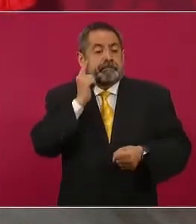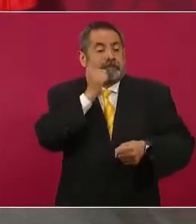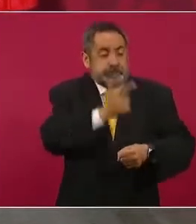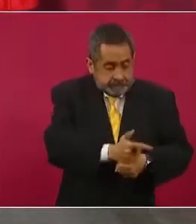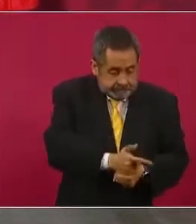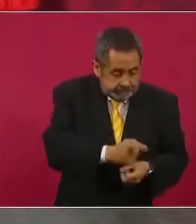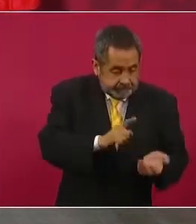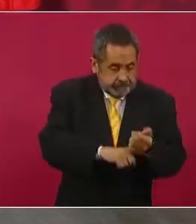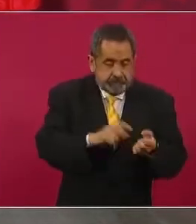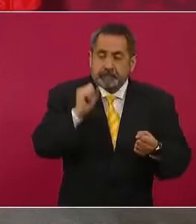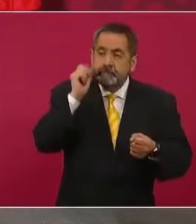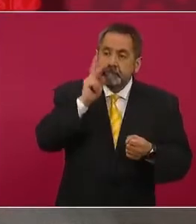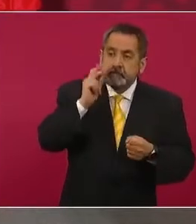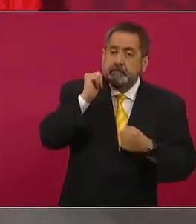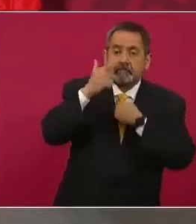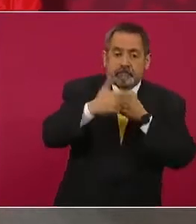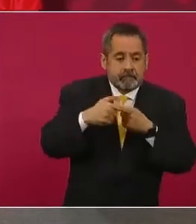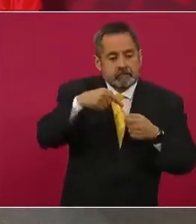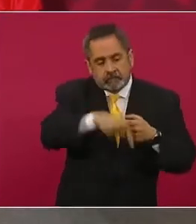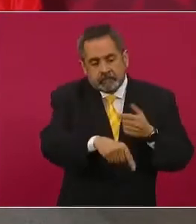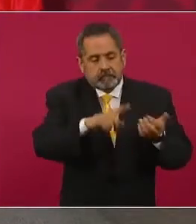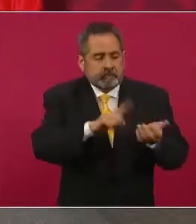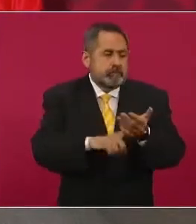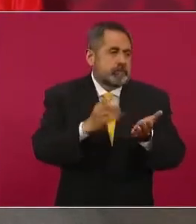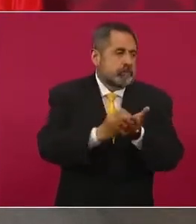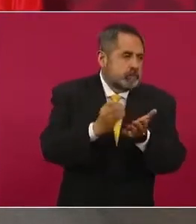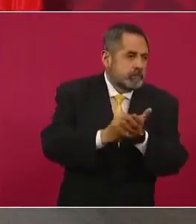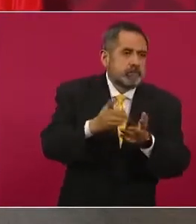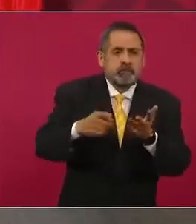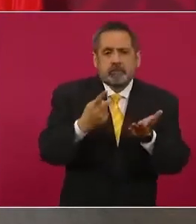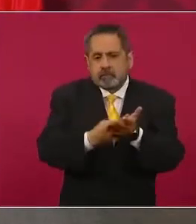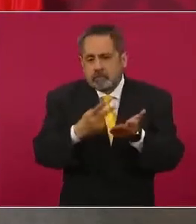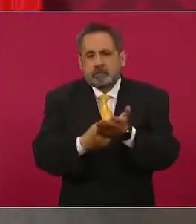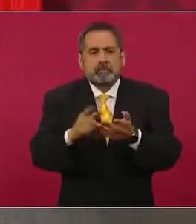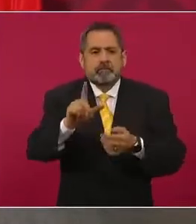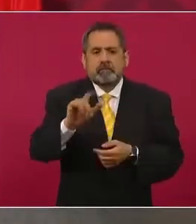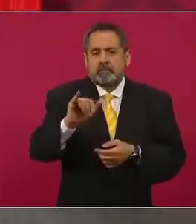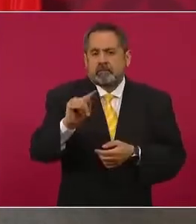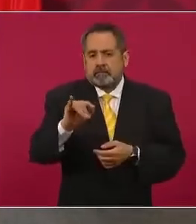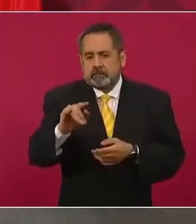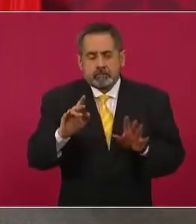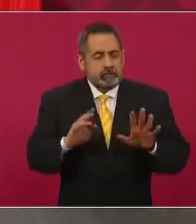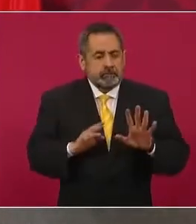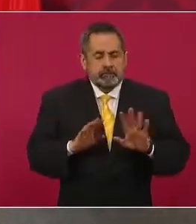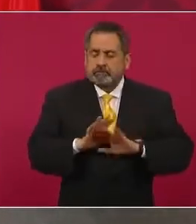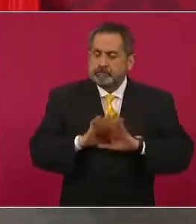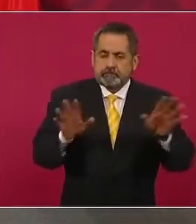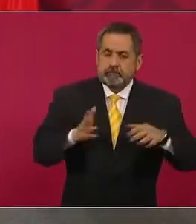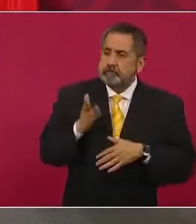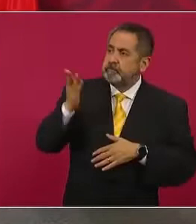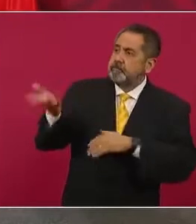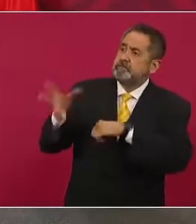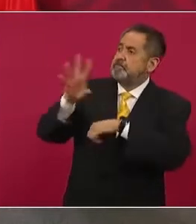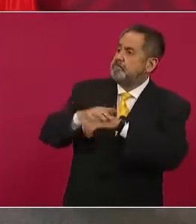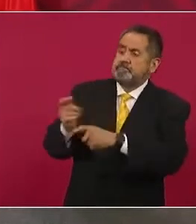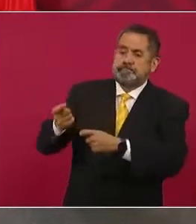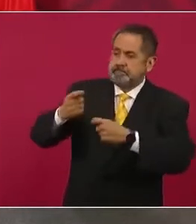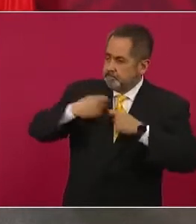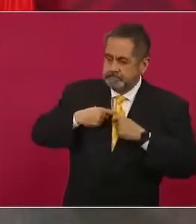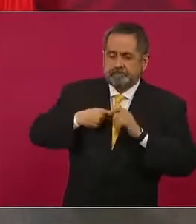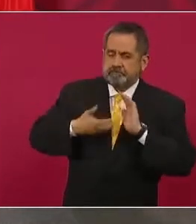obtiene alguna prueba de que hay algún metal, hay oro, hay plata, hay litio, se solicita la concesión